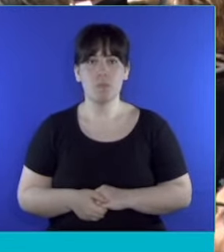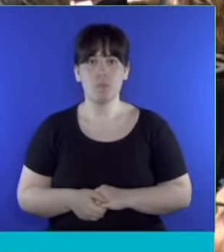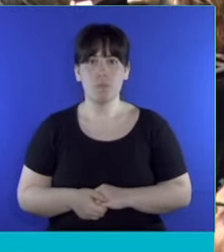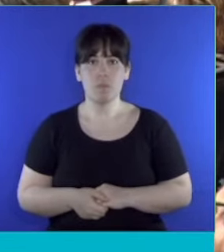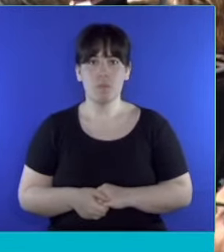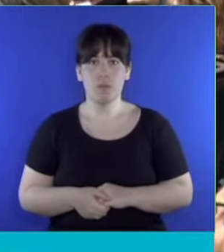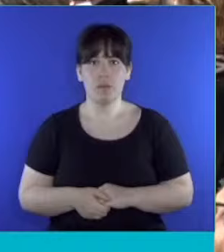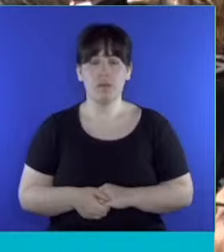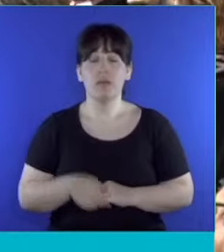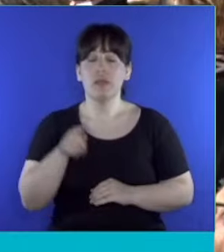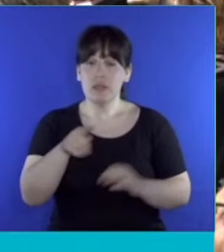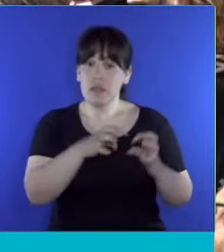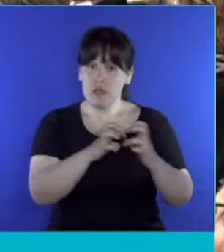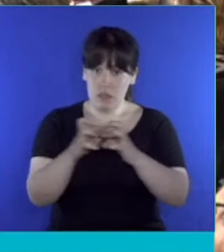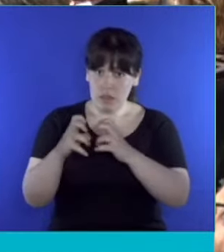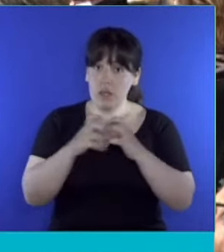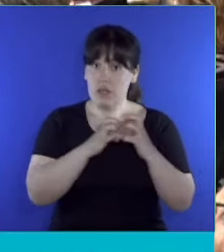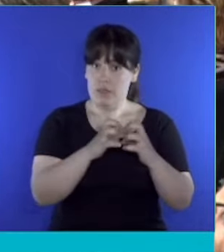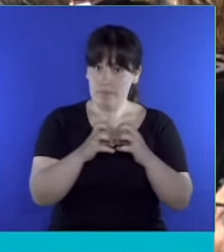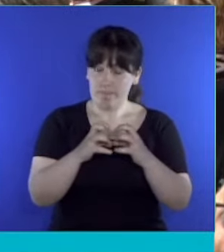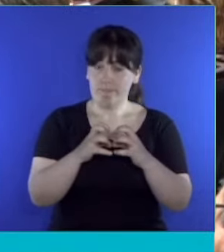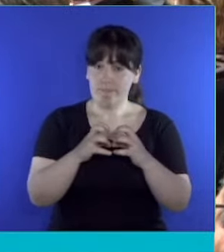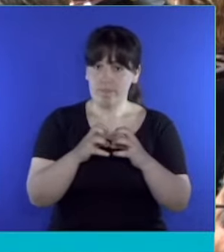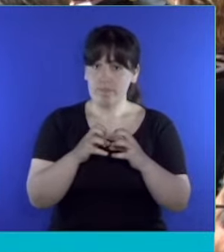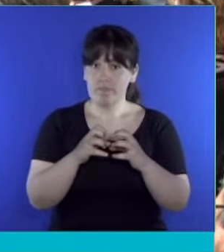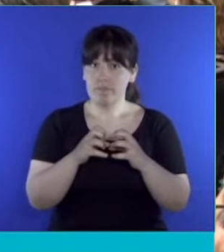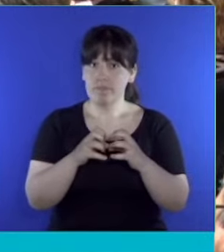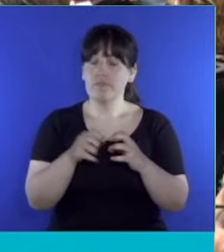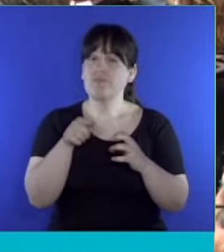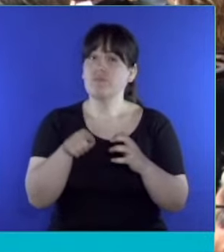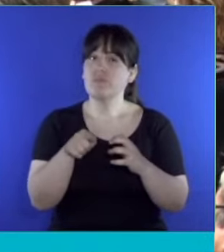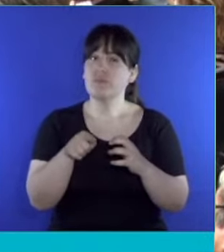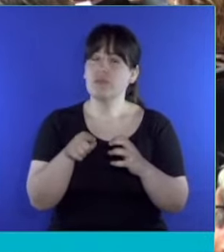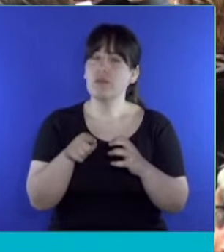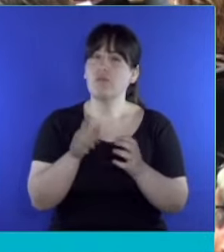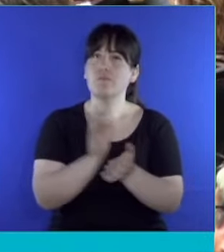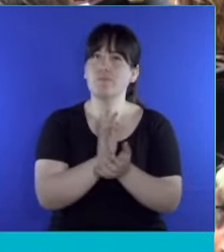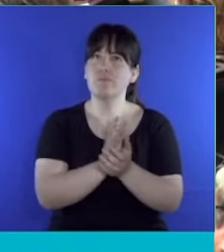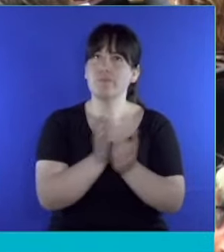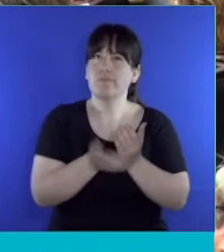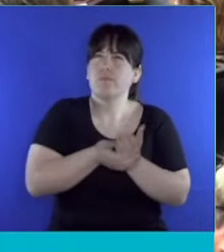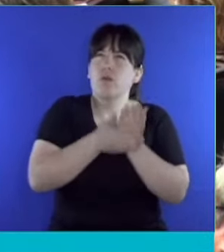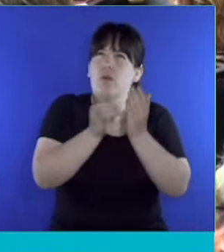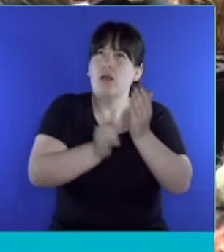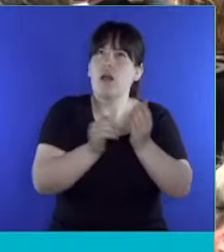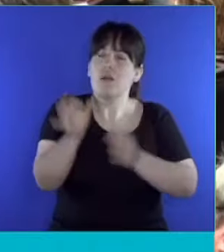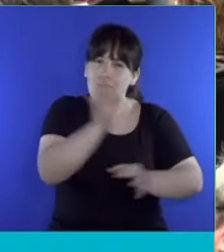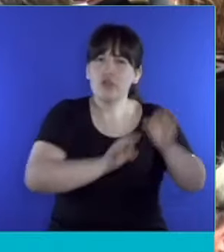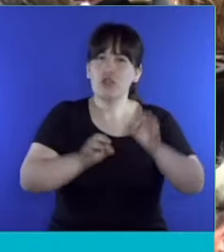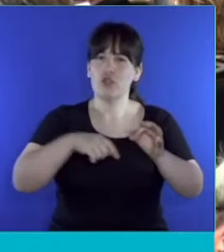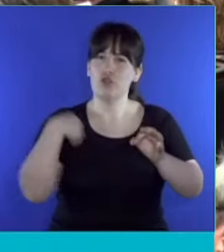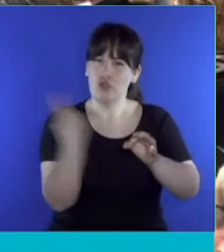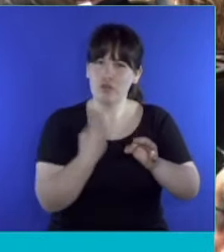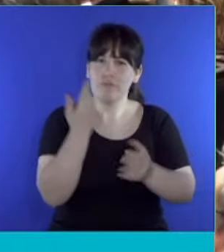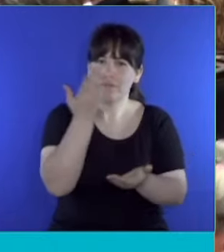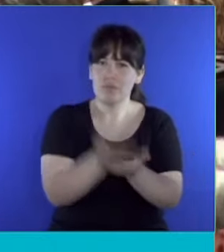Justamente este debate que se está produciendo es el que justifica la importancia del proyecto que vamos a tratar.